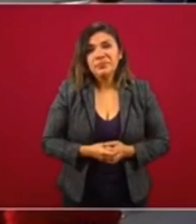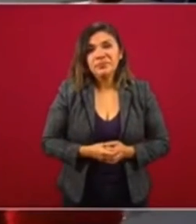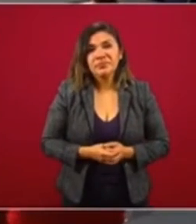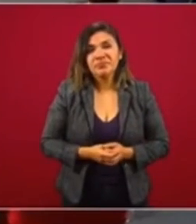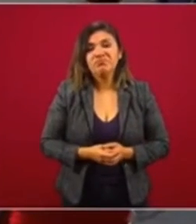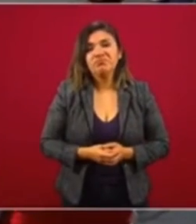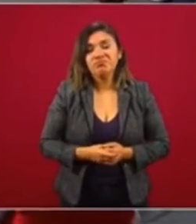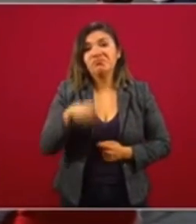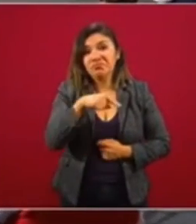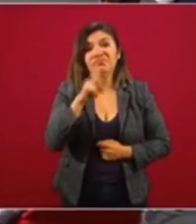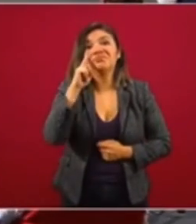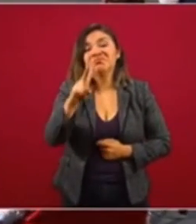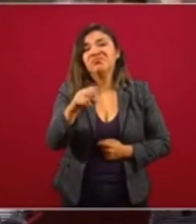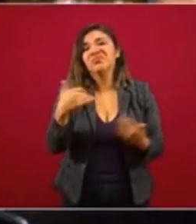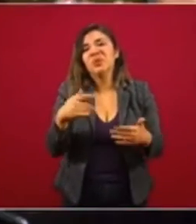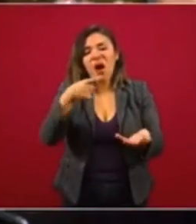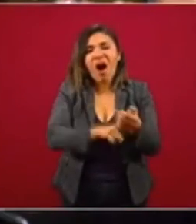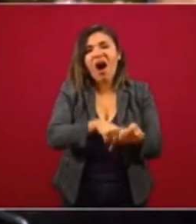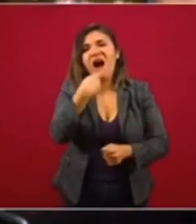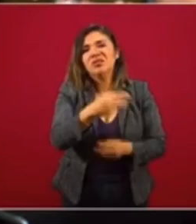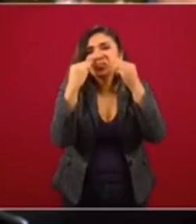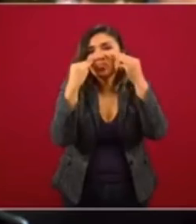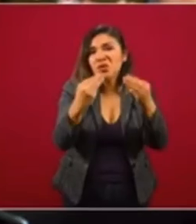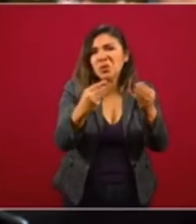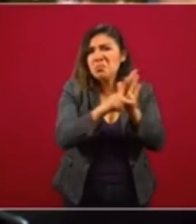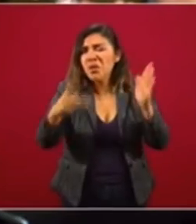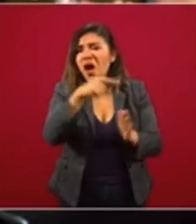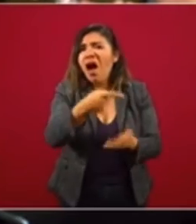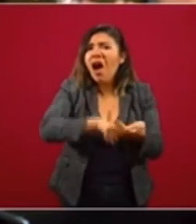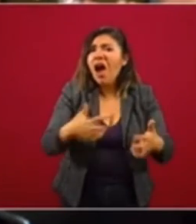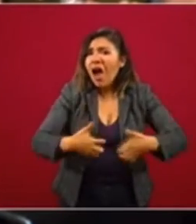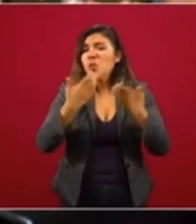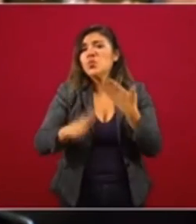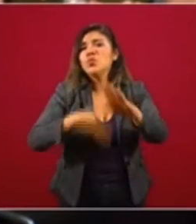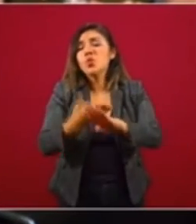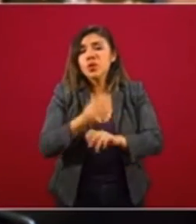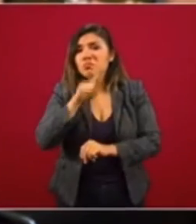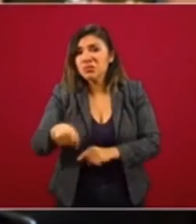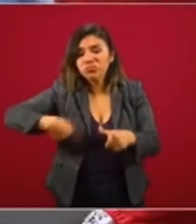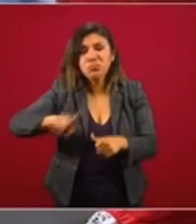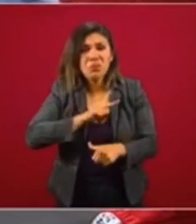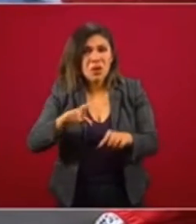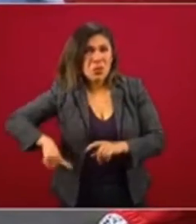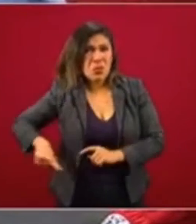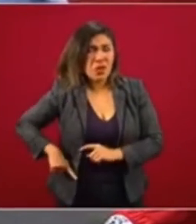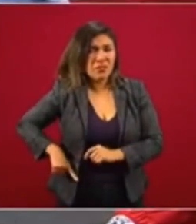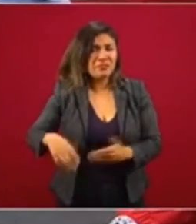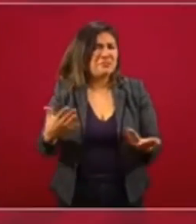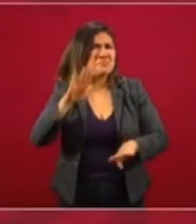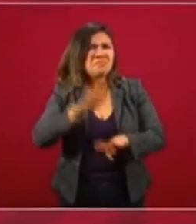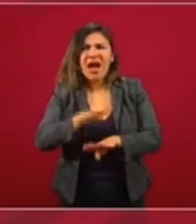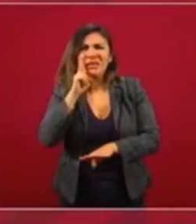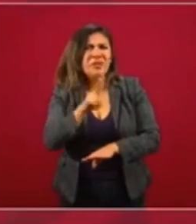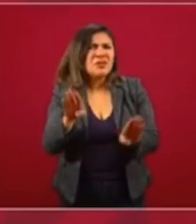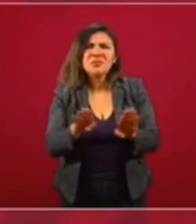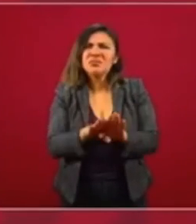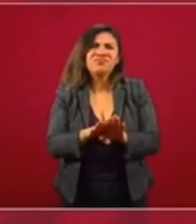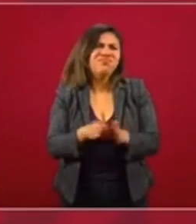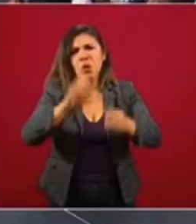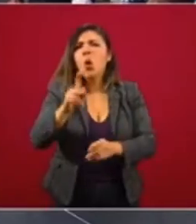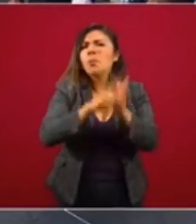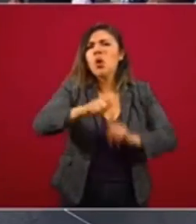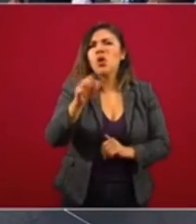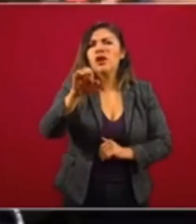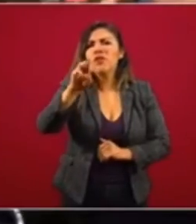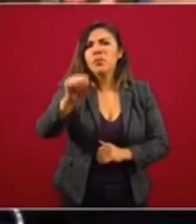Están mostrando el pobre, haciendo un periodismo por su enojo en contra de nosotros, de lo más amarillista y calumnioso.